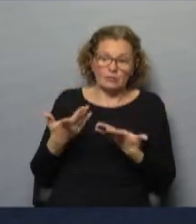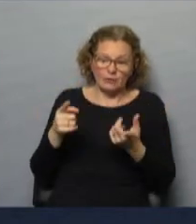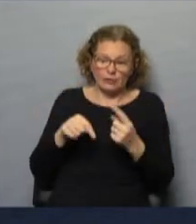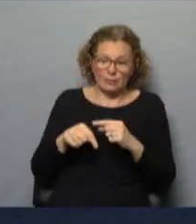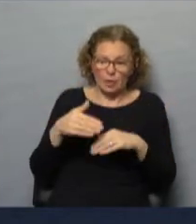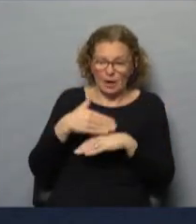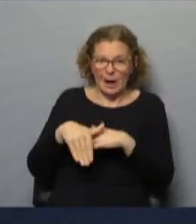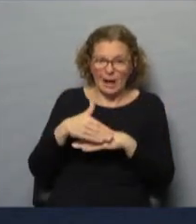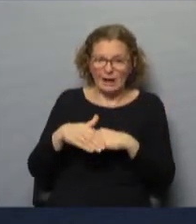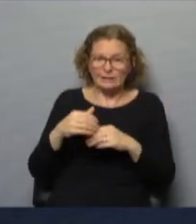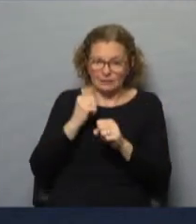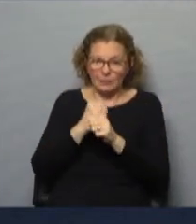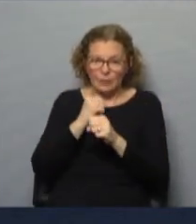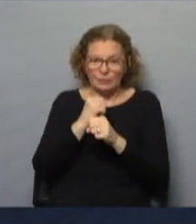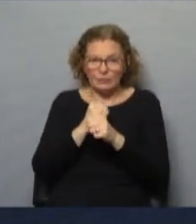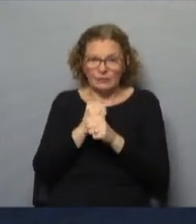en calle